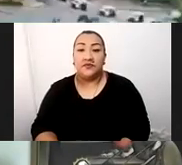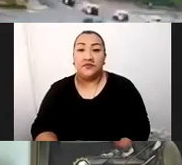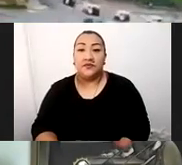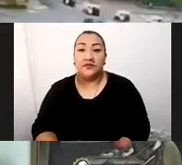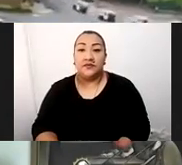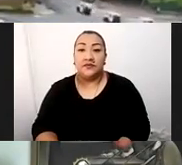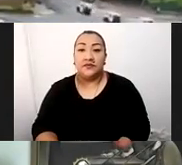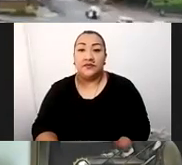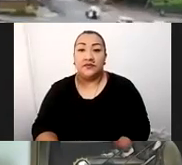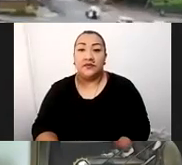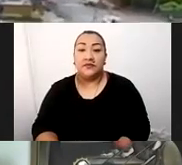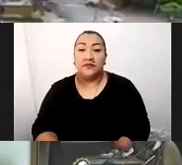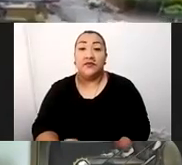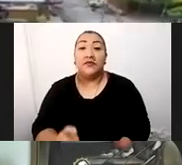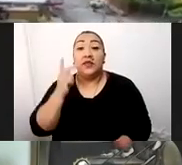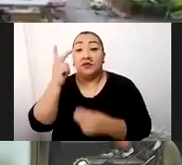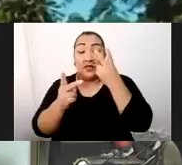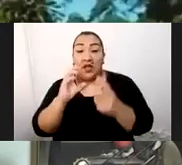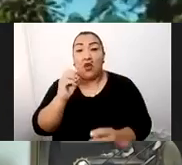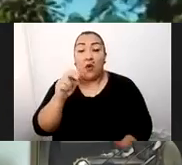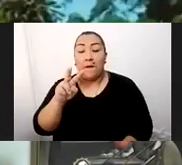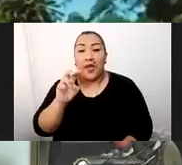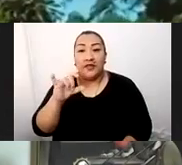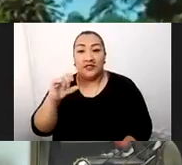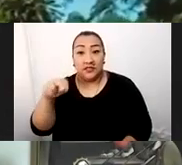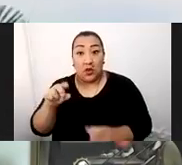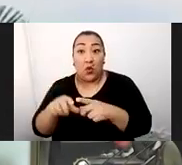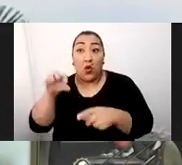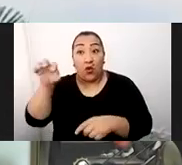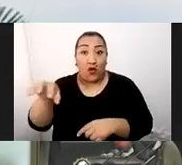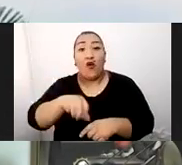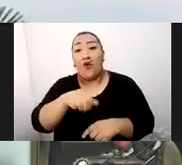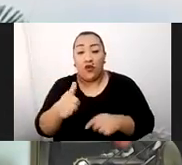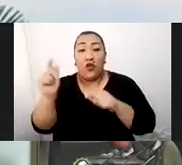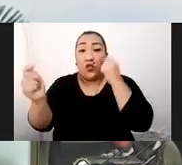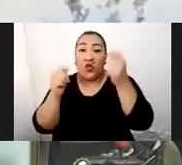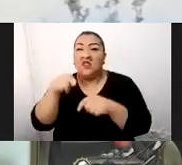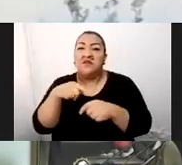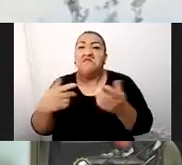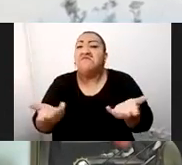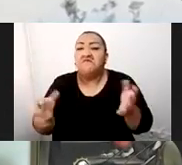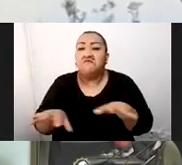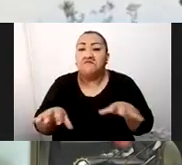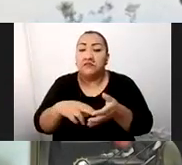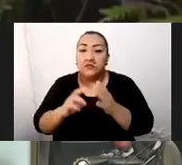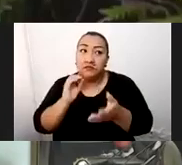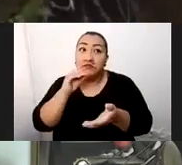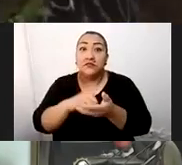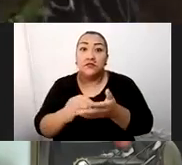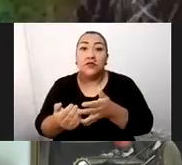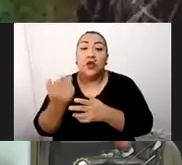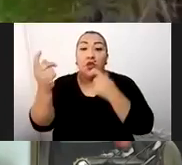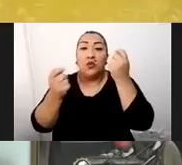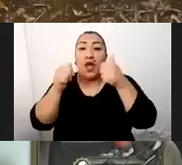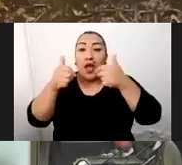Visita la Convención Acerca del turismo y la convención, implementamos el turismo amazónico,